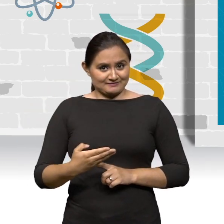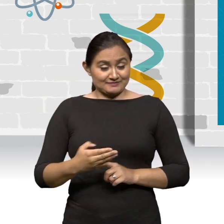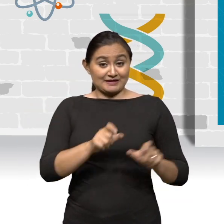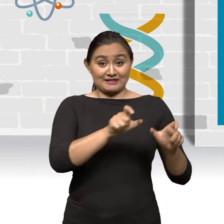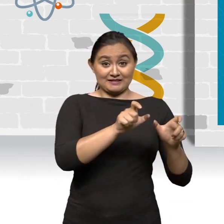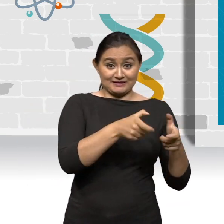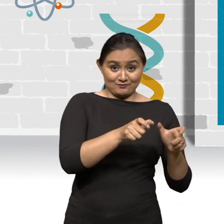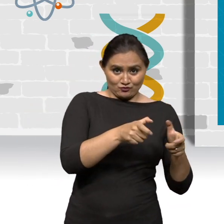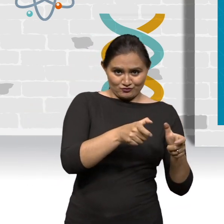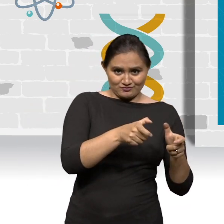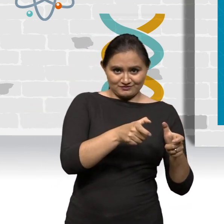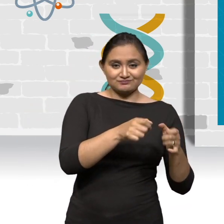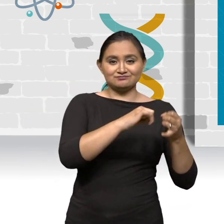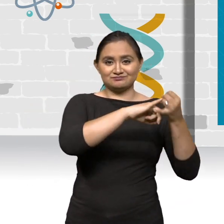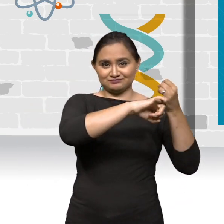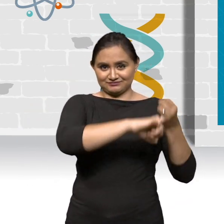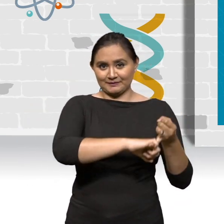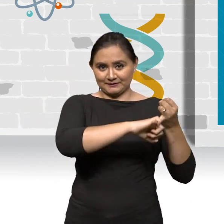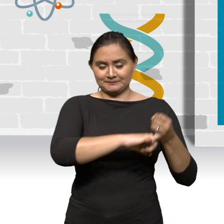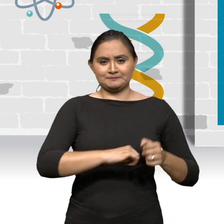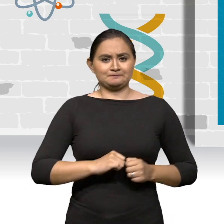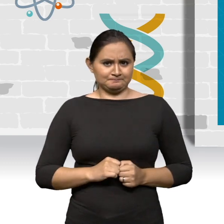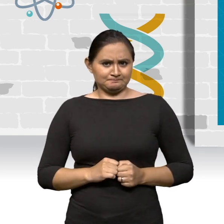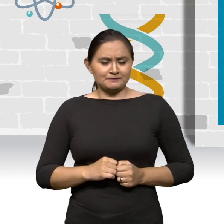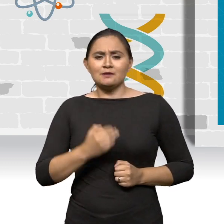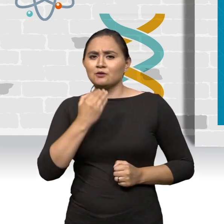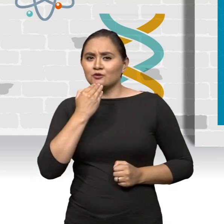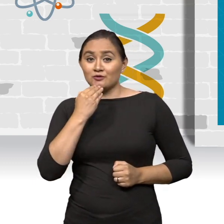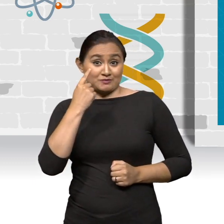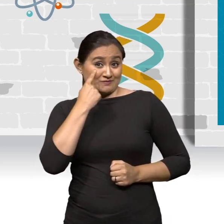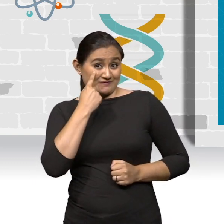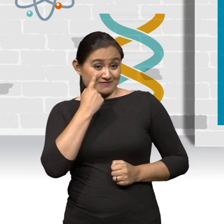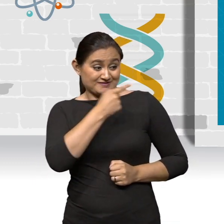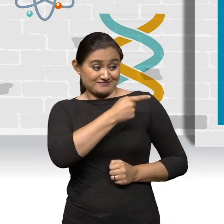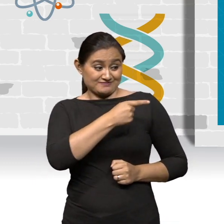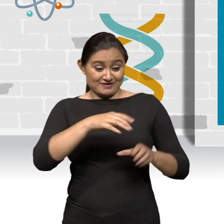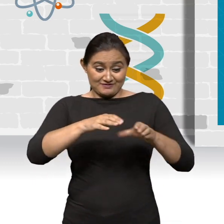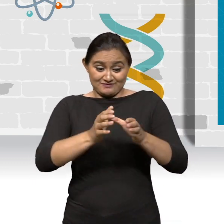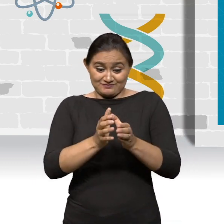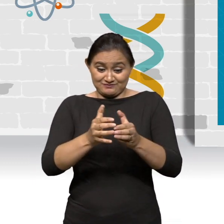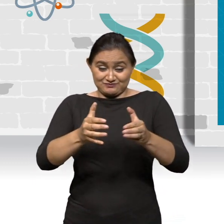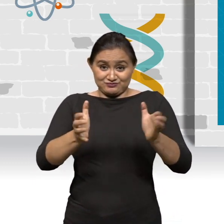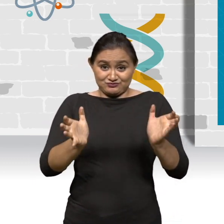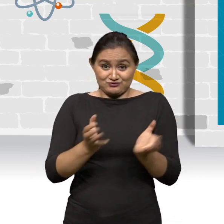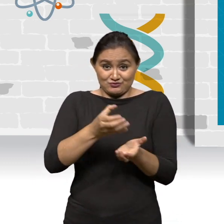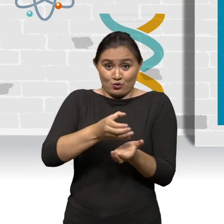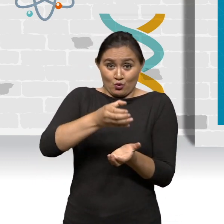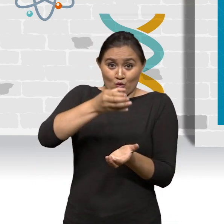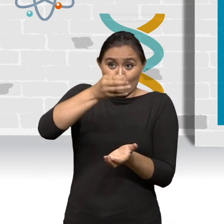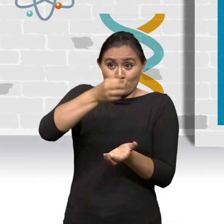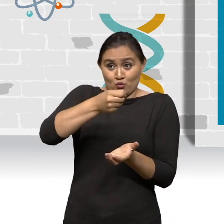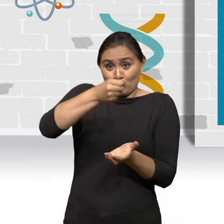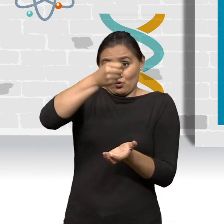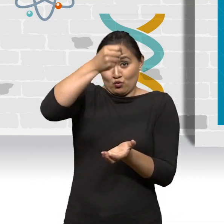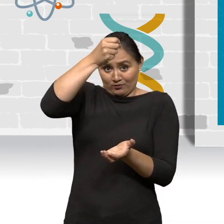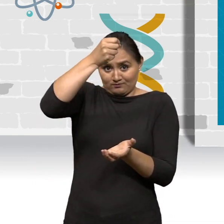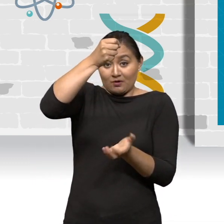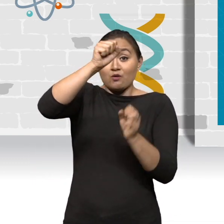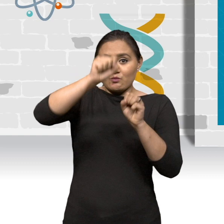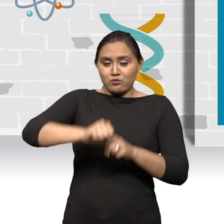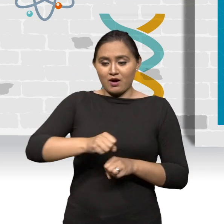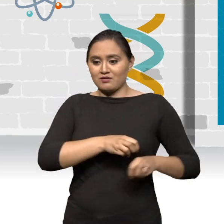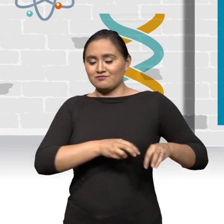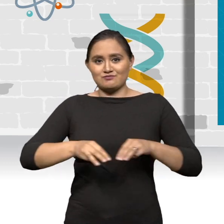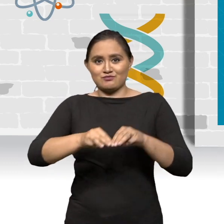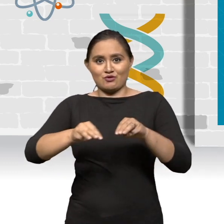reacción, el volumen. Para eso, se puede tener un recipiente como el que estamos viendo, que tenga un émbolo en la parte superior, que